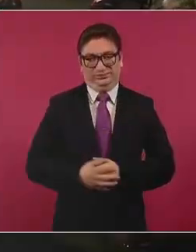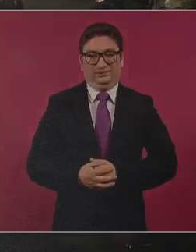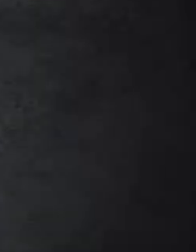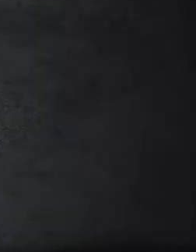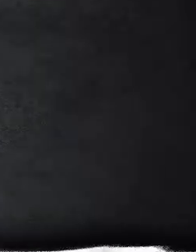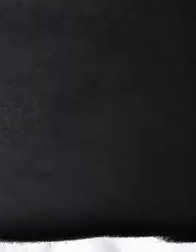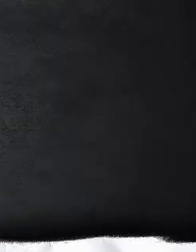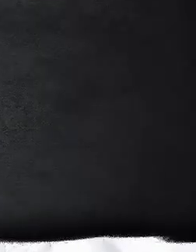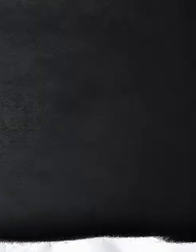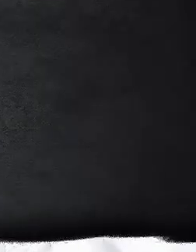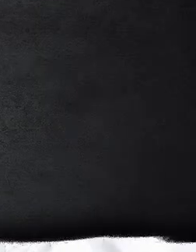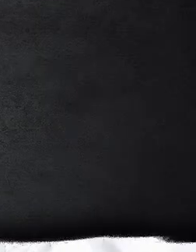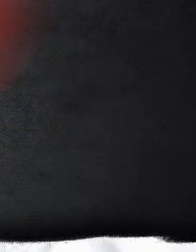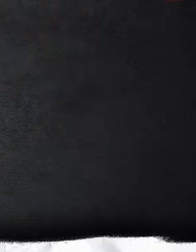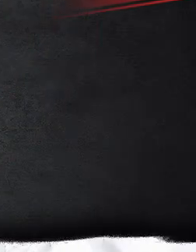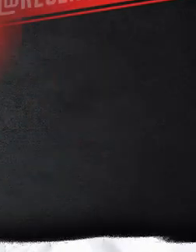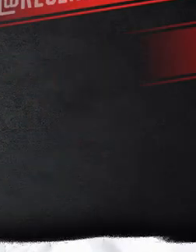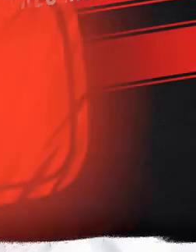Infodemia